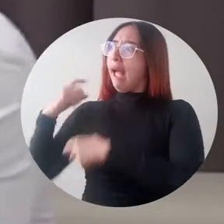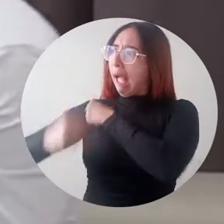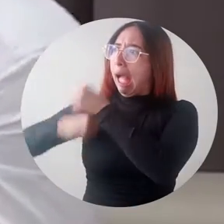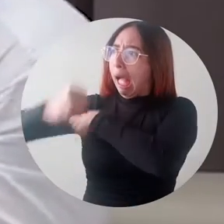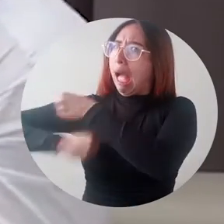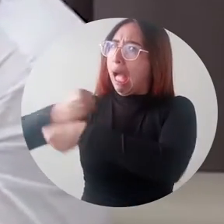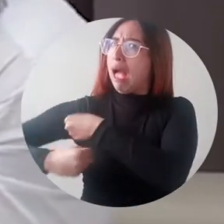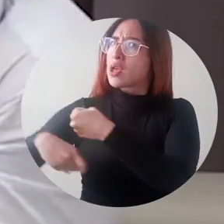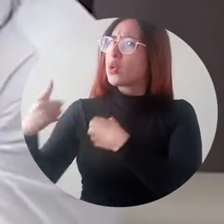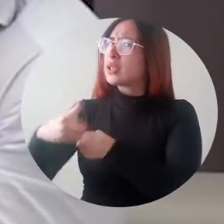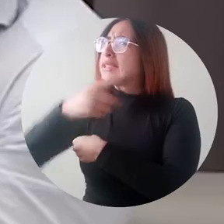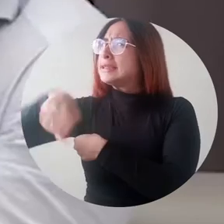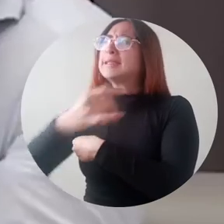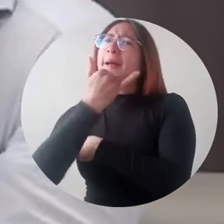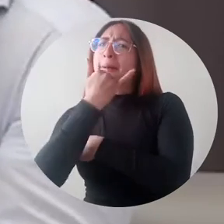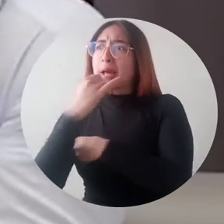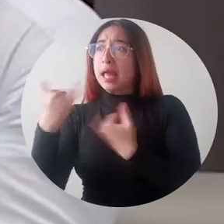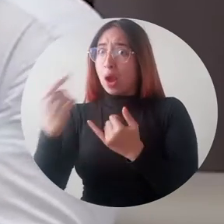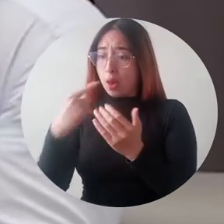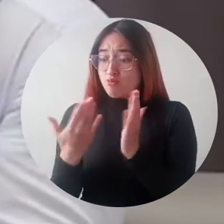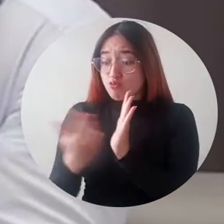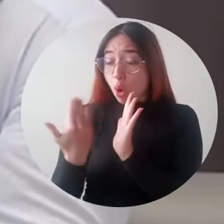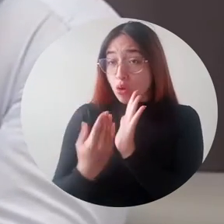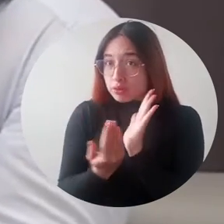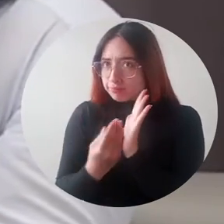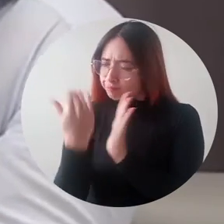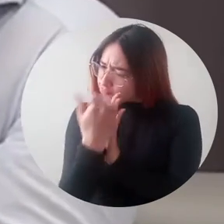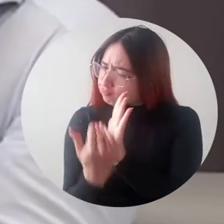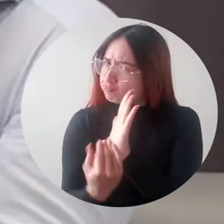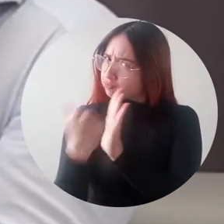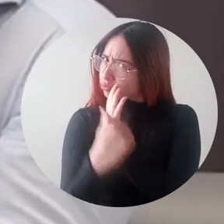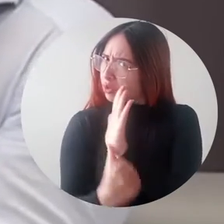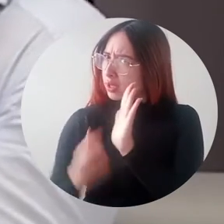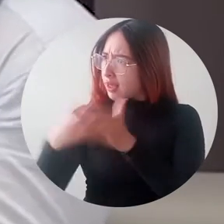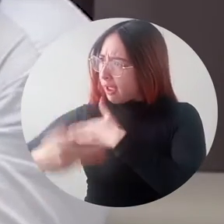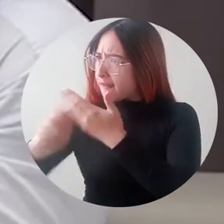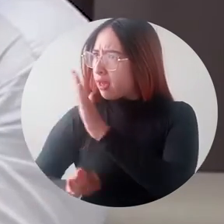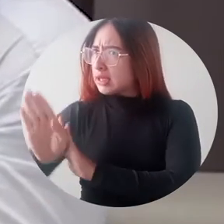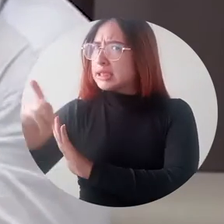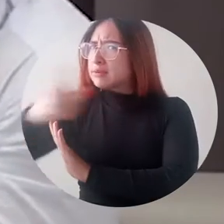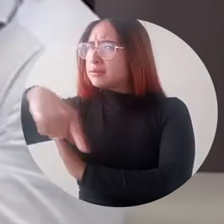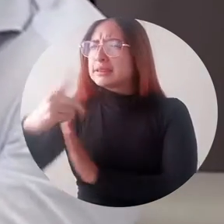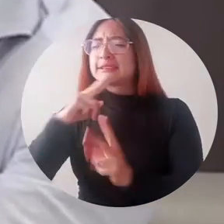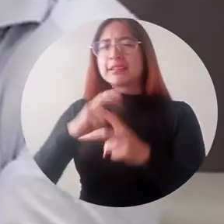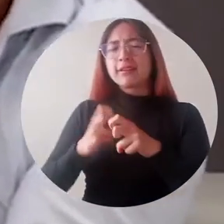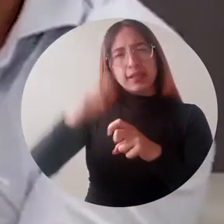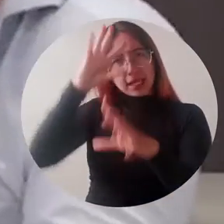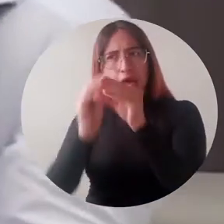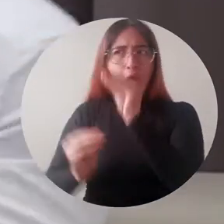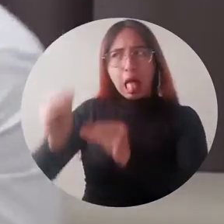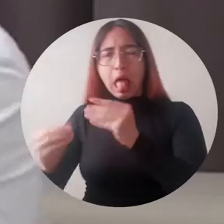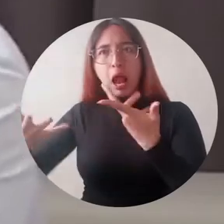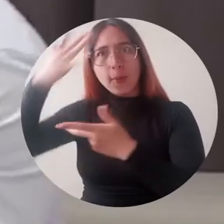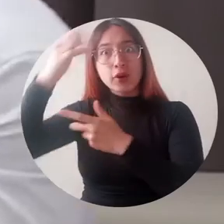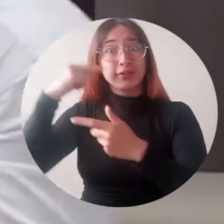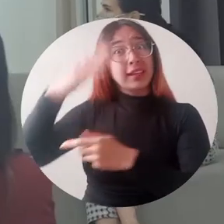podido ponernos de acuerdo en torno a una agenda de avance porque en educación no hay resultados inmediatos, requieren una estructura de